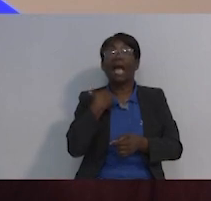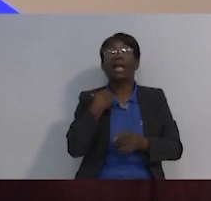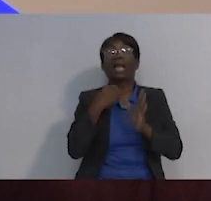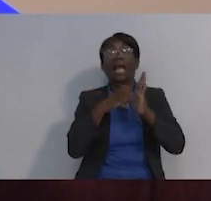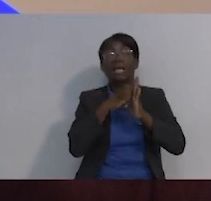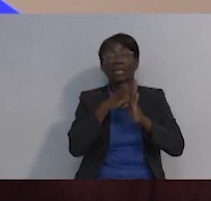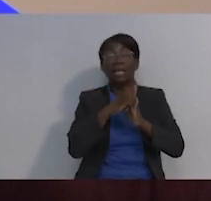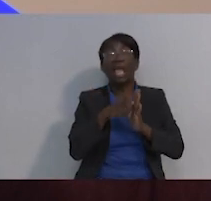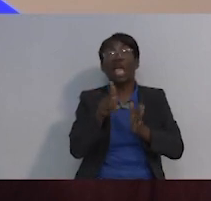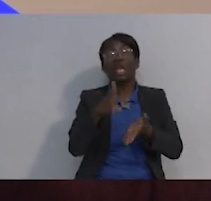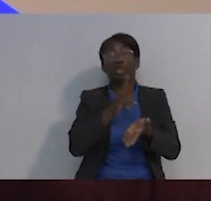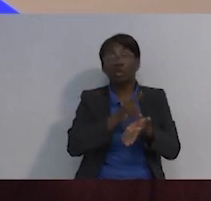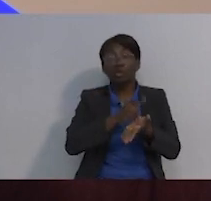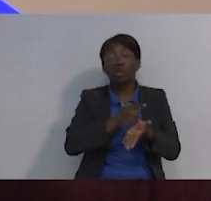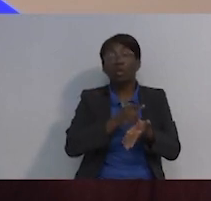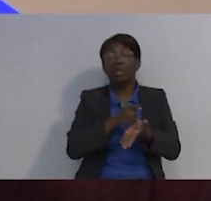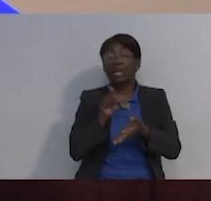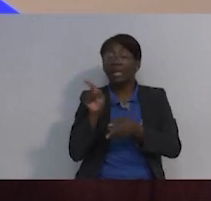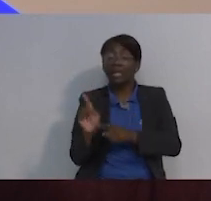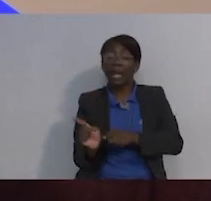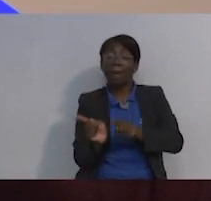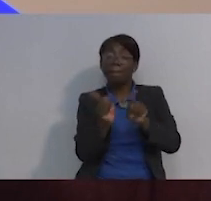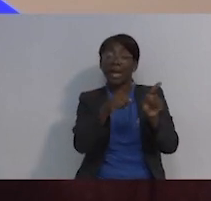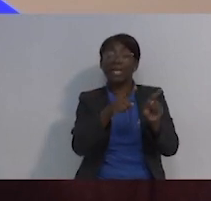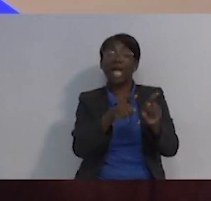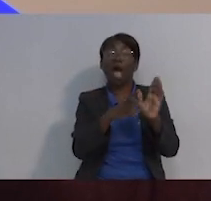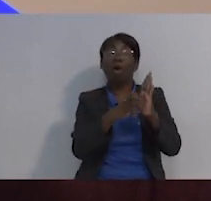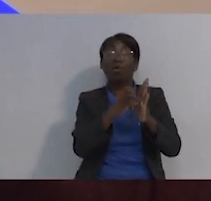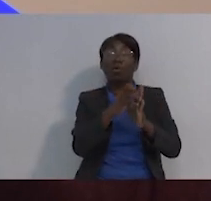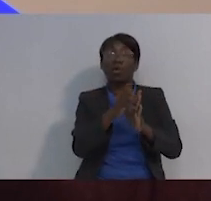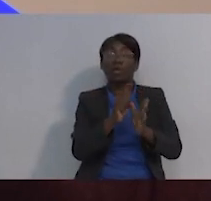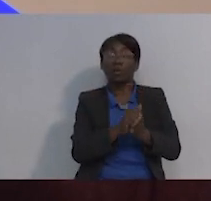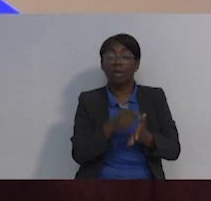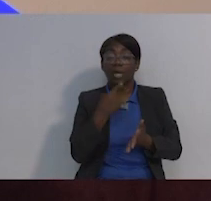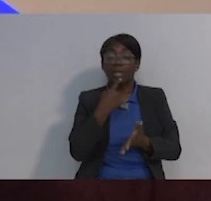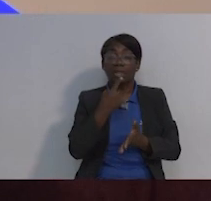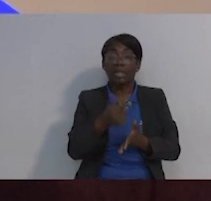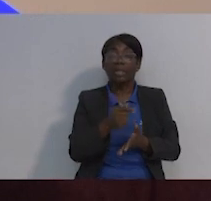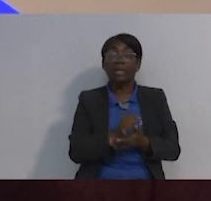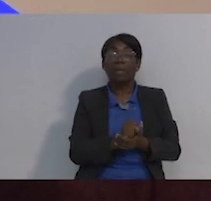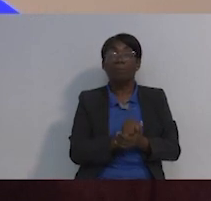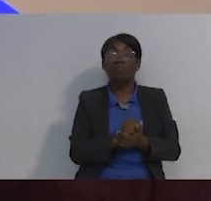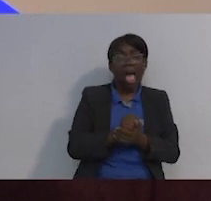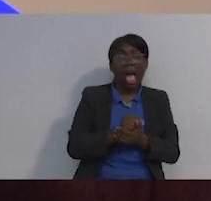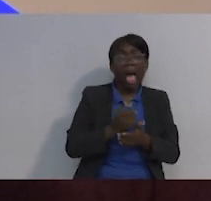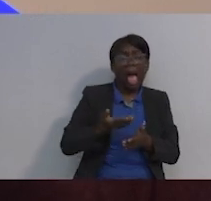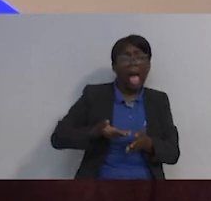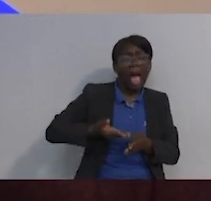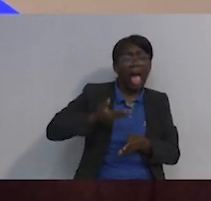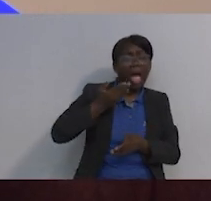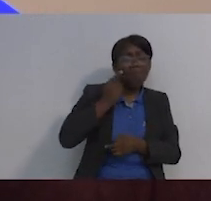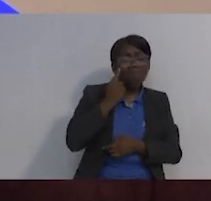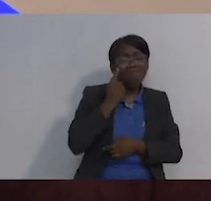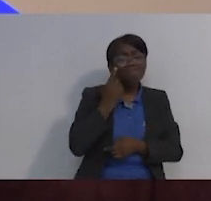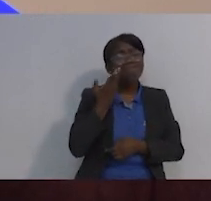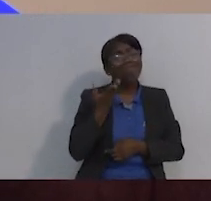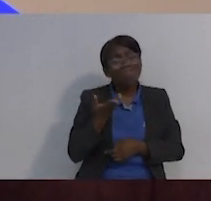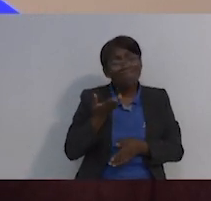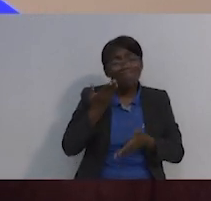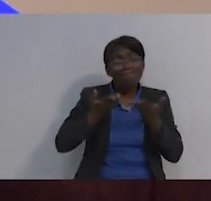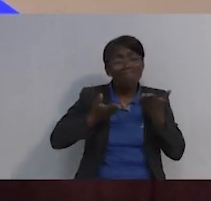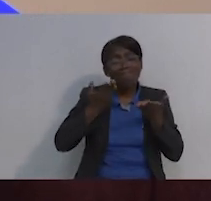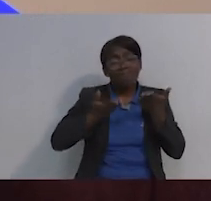o tiene que tener la biopsia que confirma su cáncer. En su defecto, el médico que le refiere tiene que